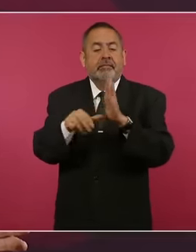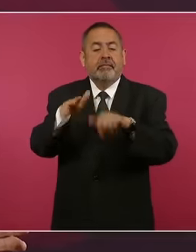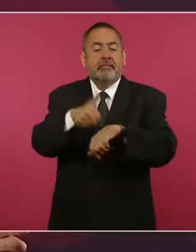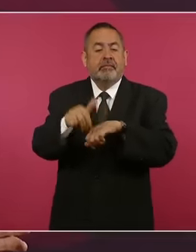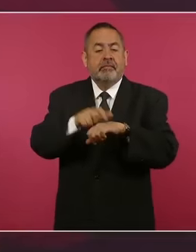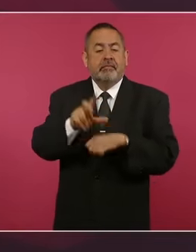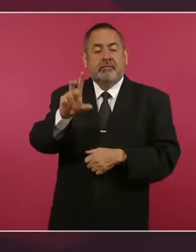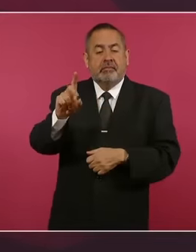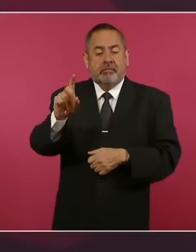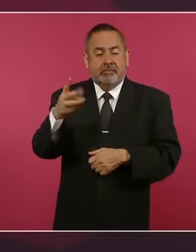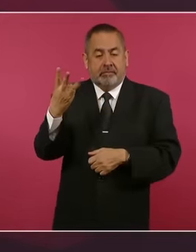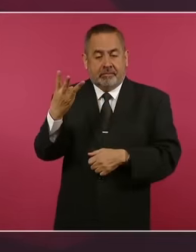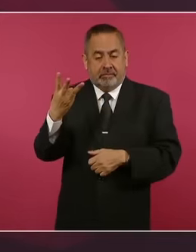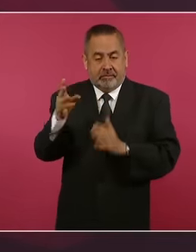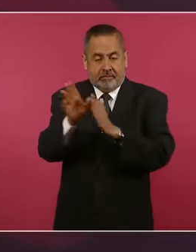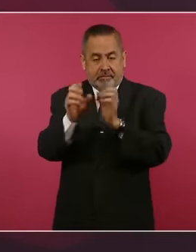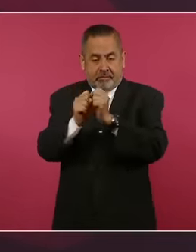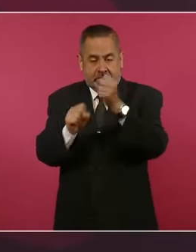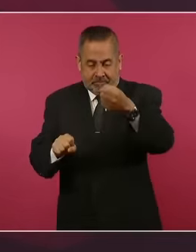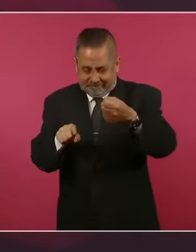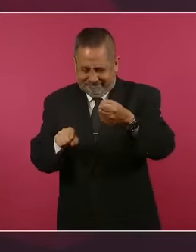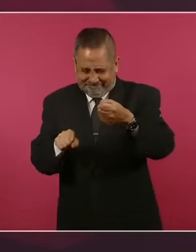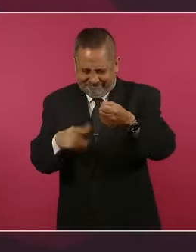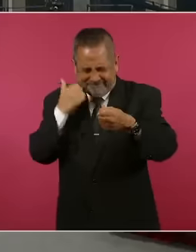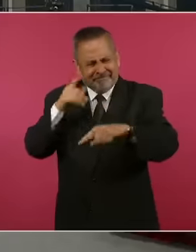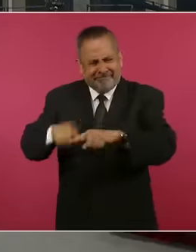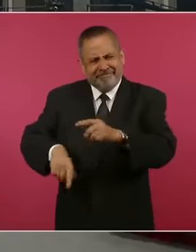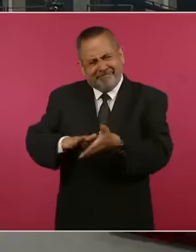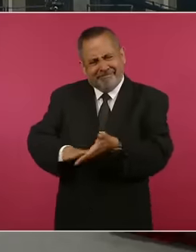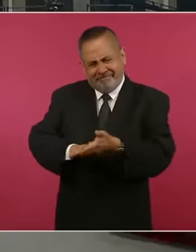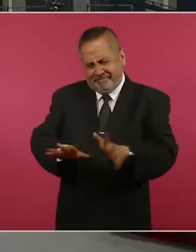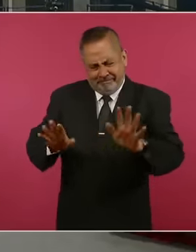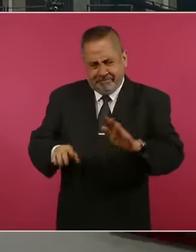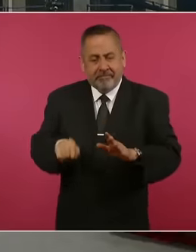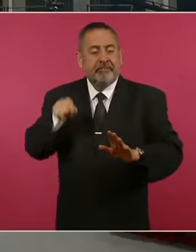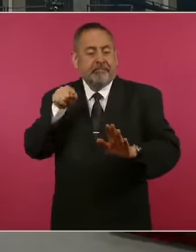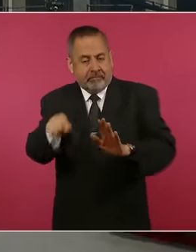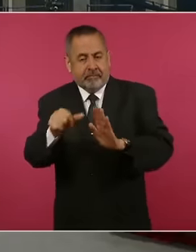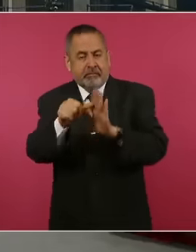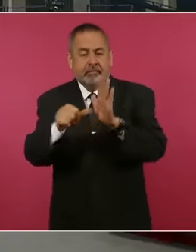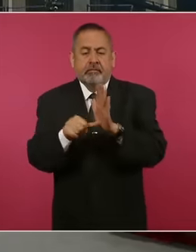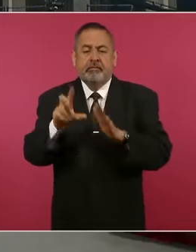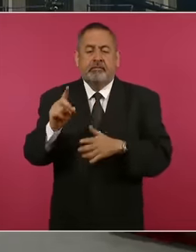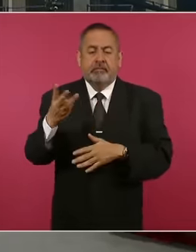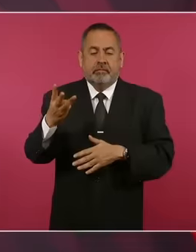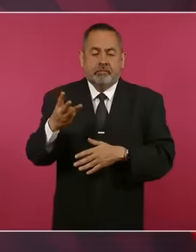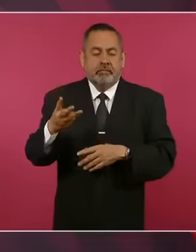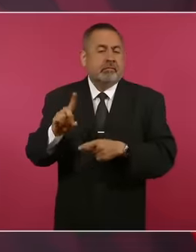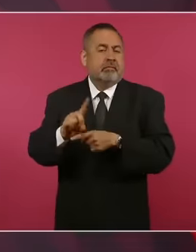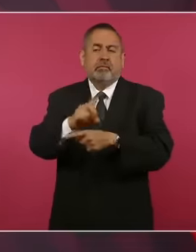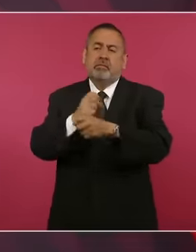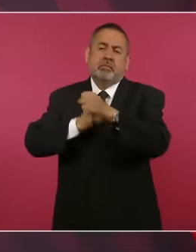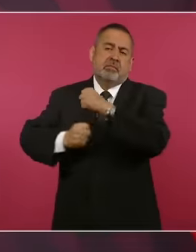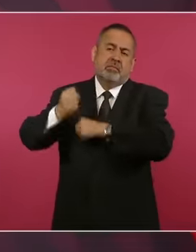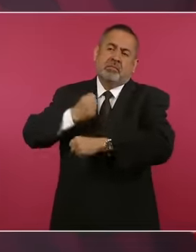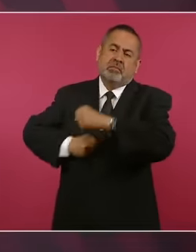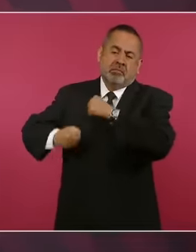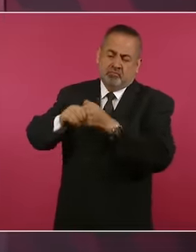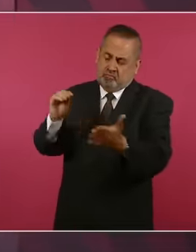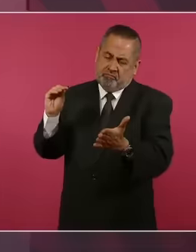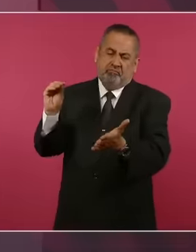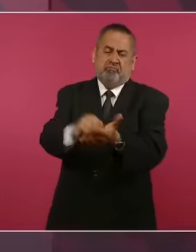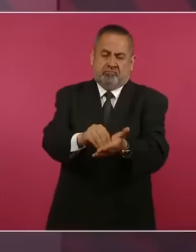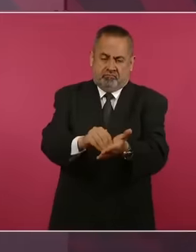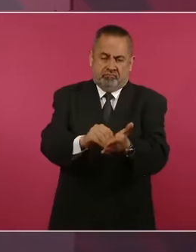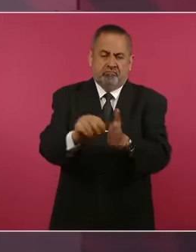Constitución, que viene de tiempo atrás. Eso también para los